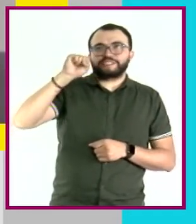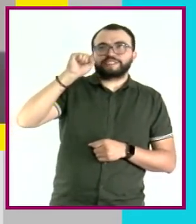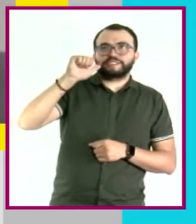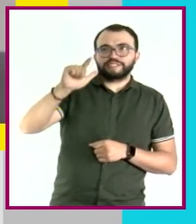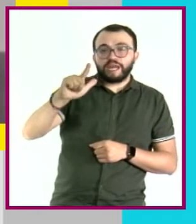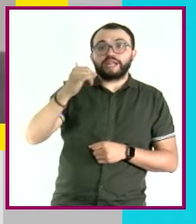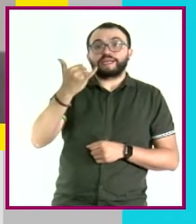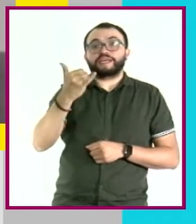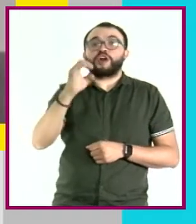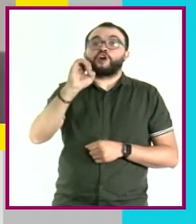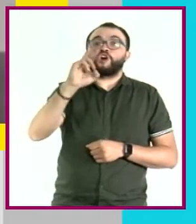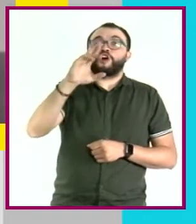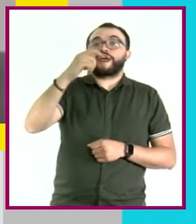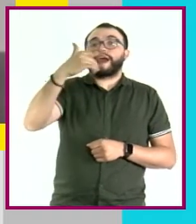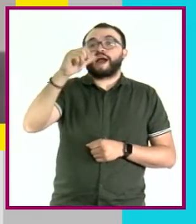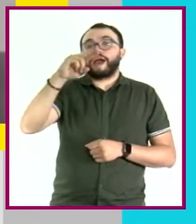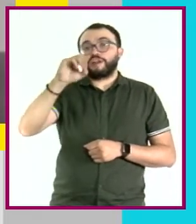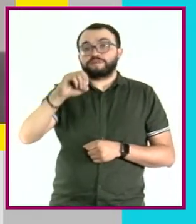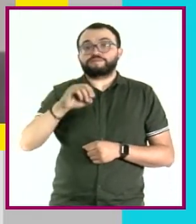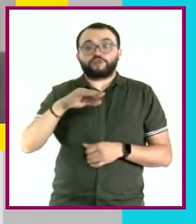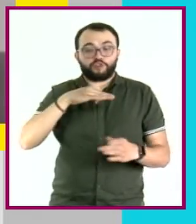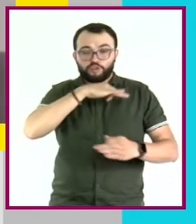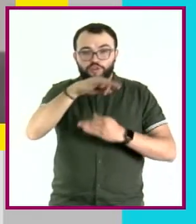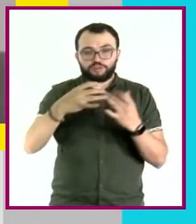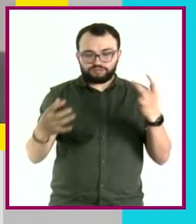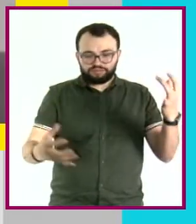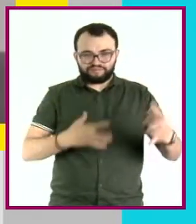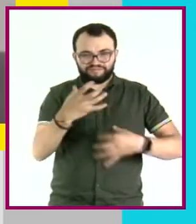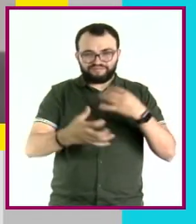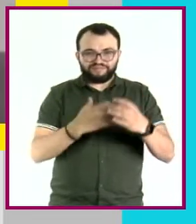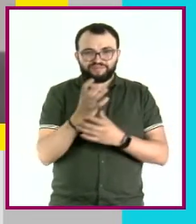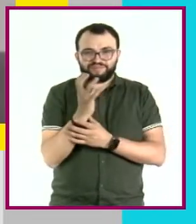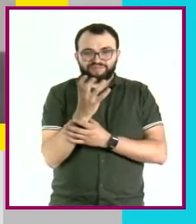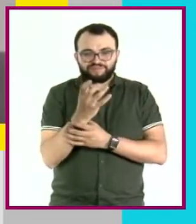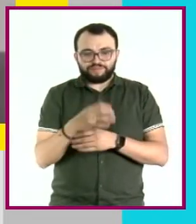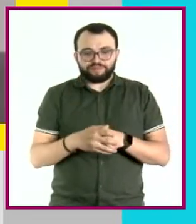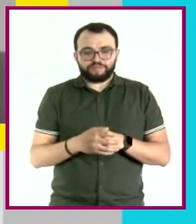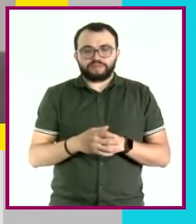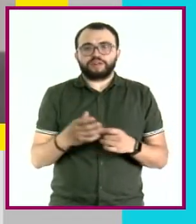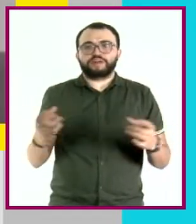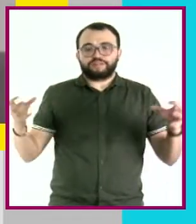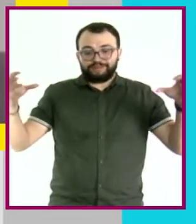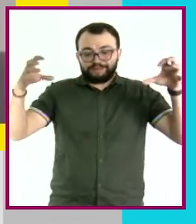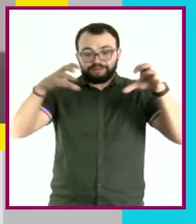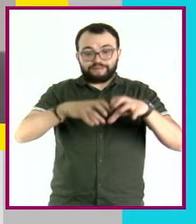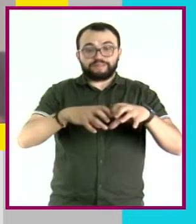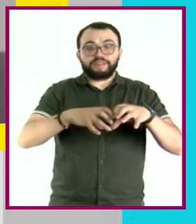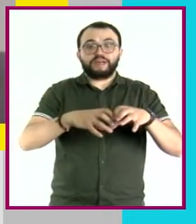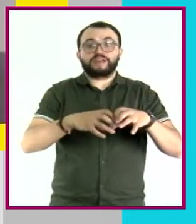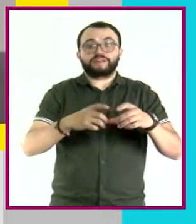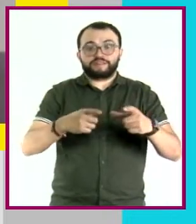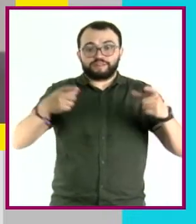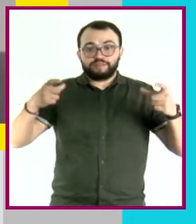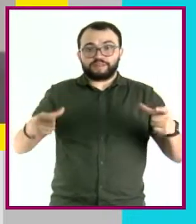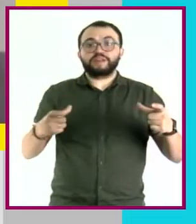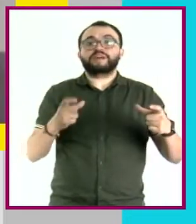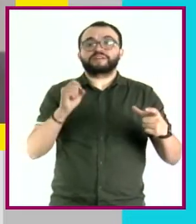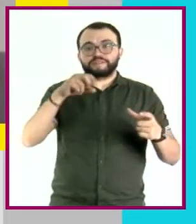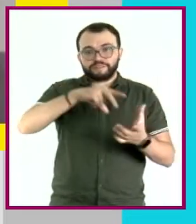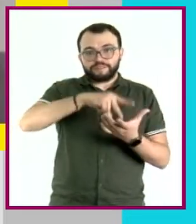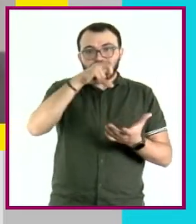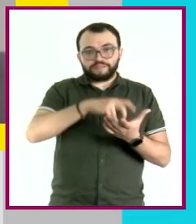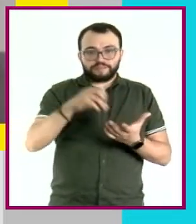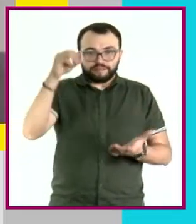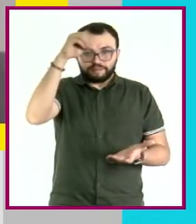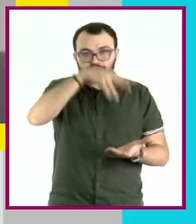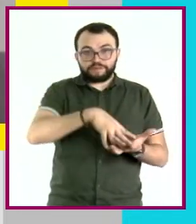orégano. Vamos a licuar todos los ingredientes, ponemos en una cazuela a fuego lento nuestros chapulines y agregamos nuestros